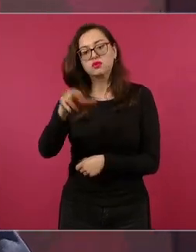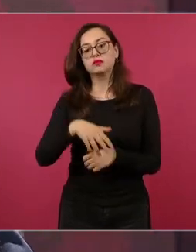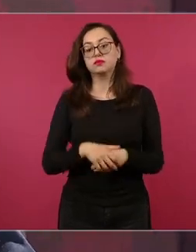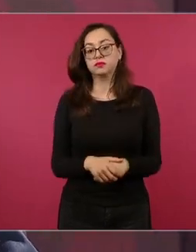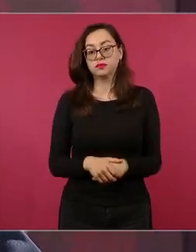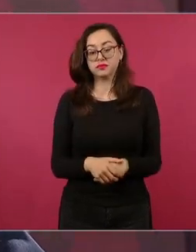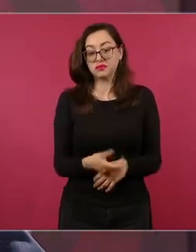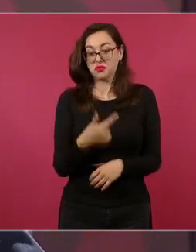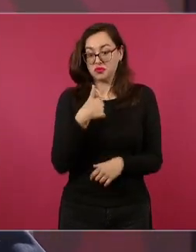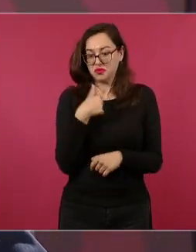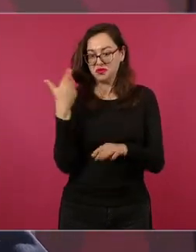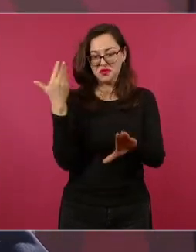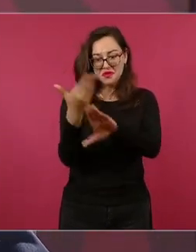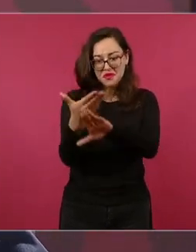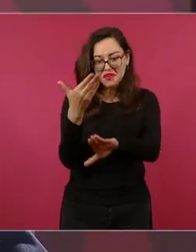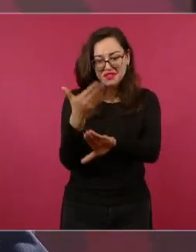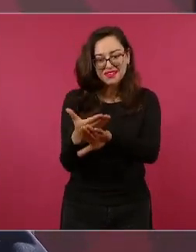tampoco